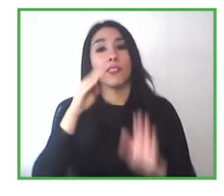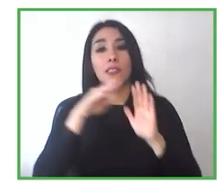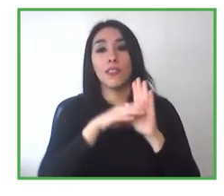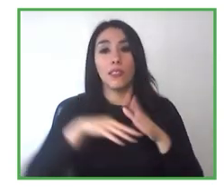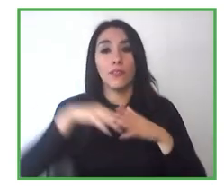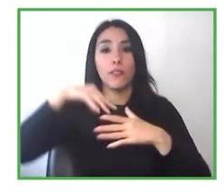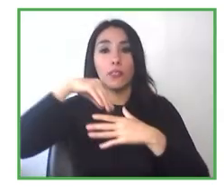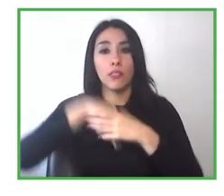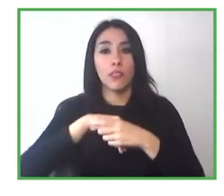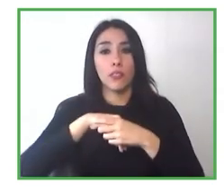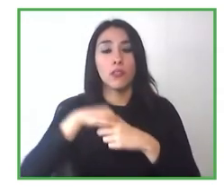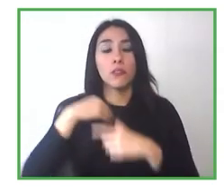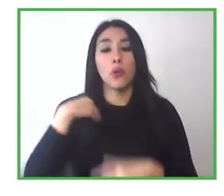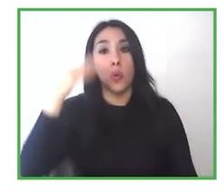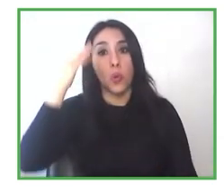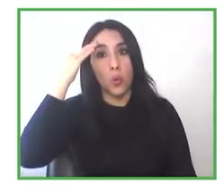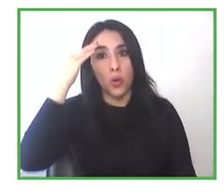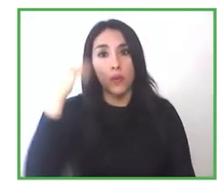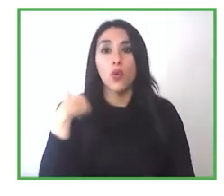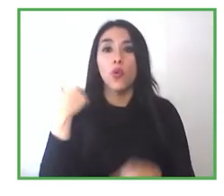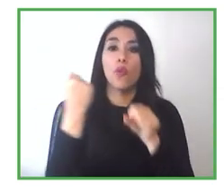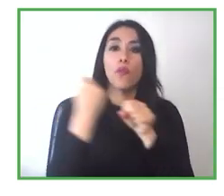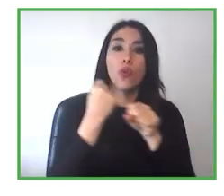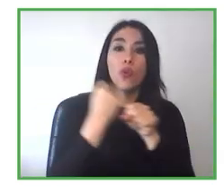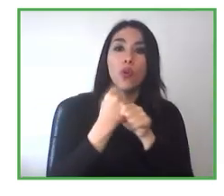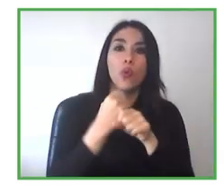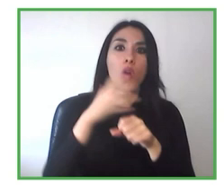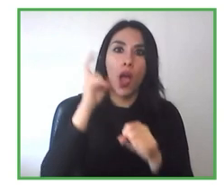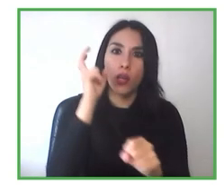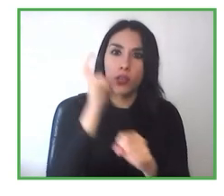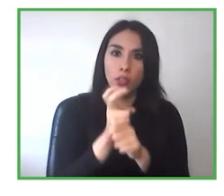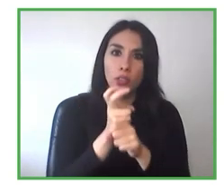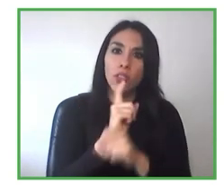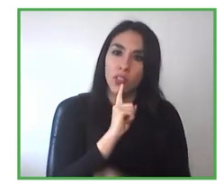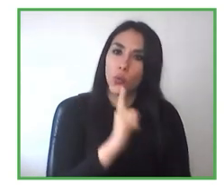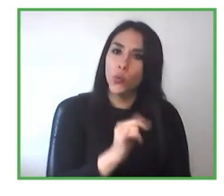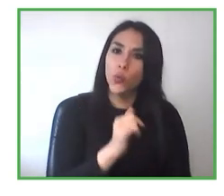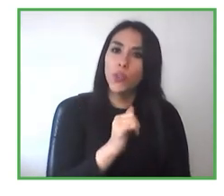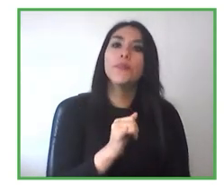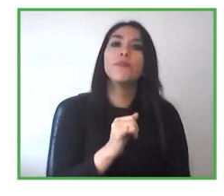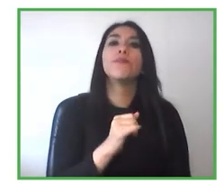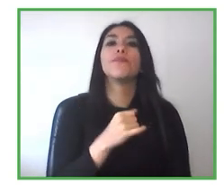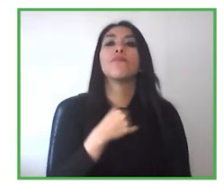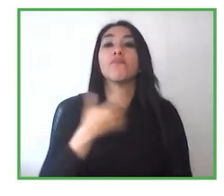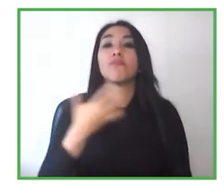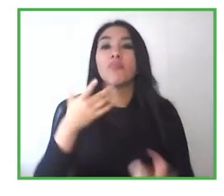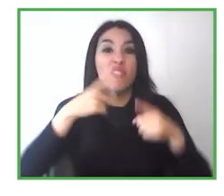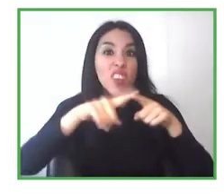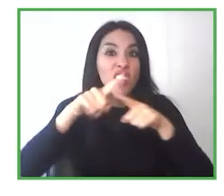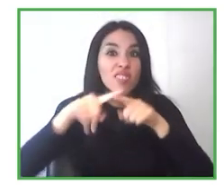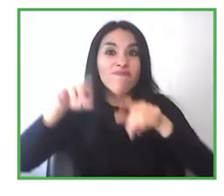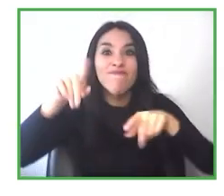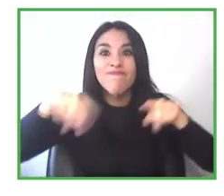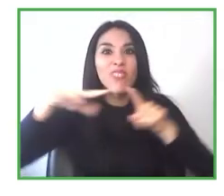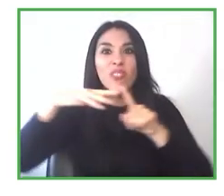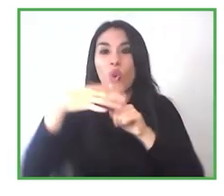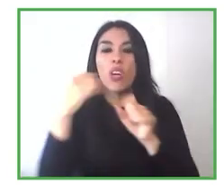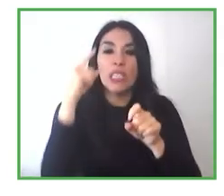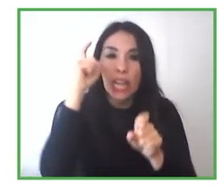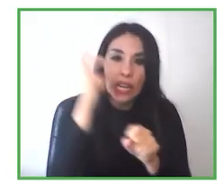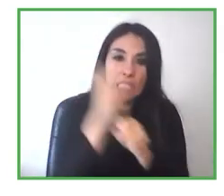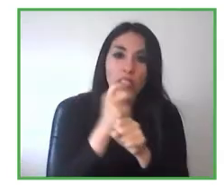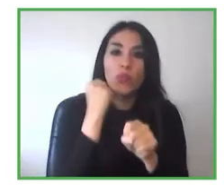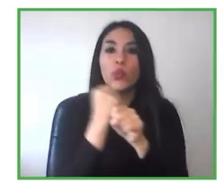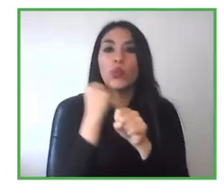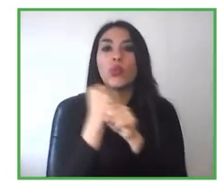difícil, difícil con las empresas, de un periodo de concientización,